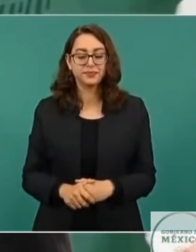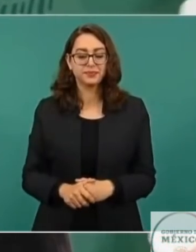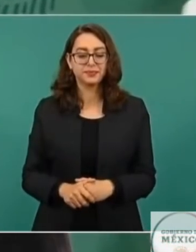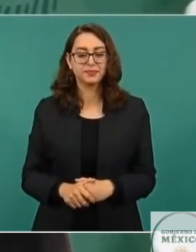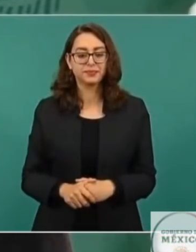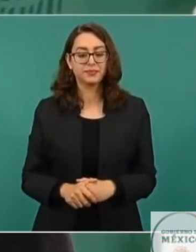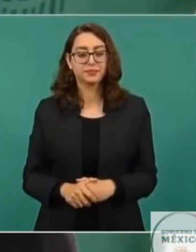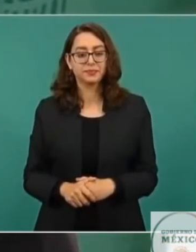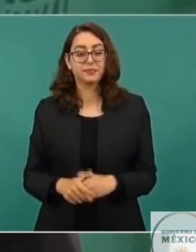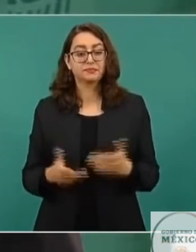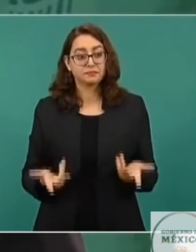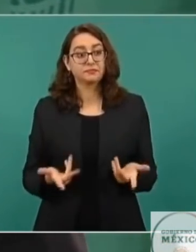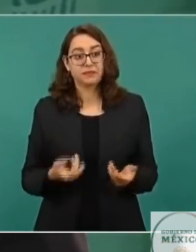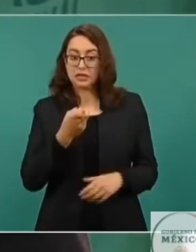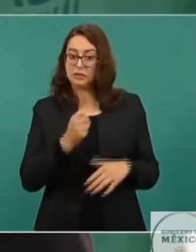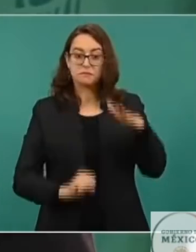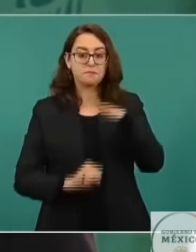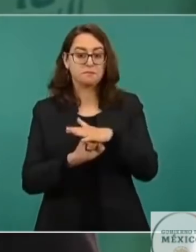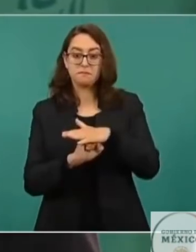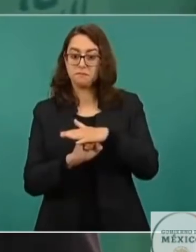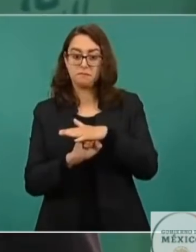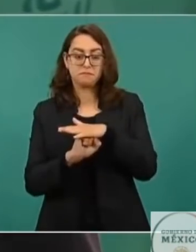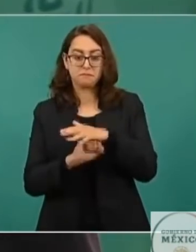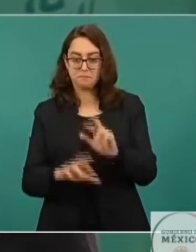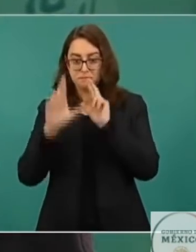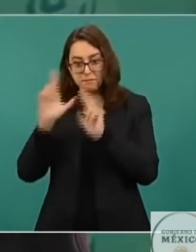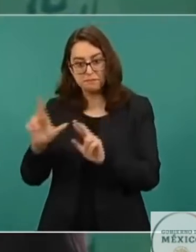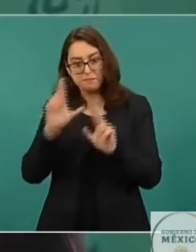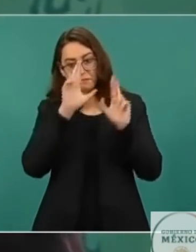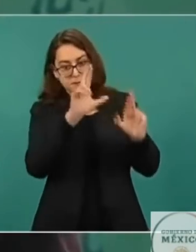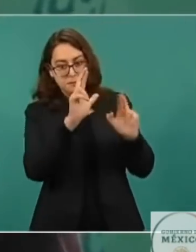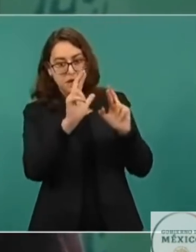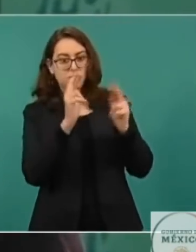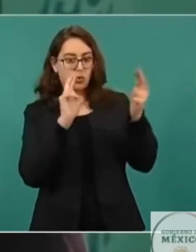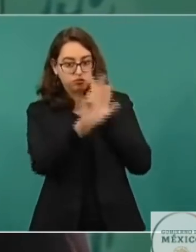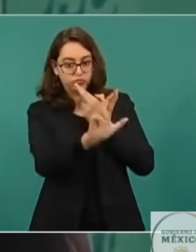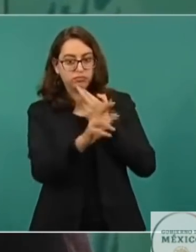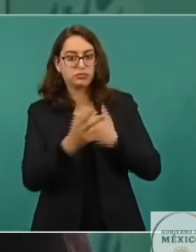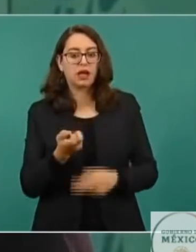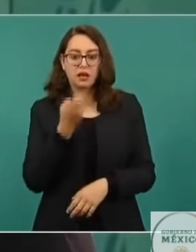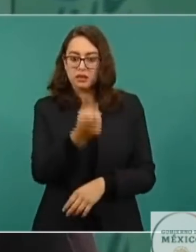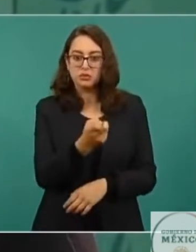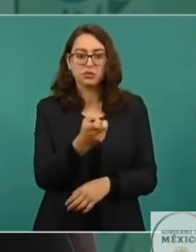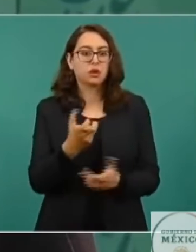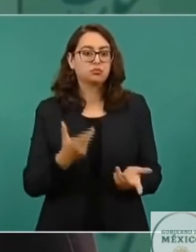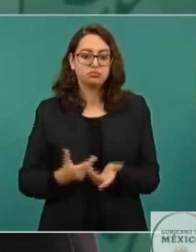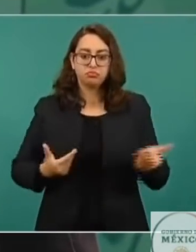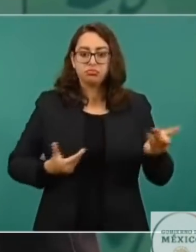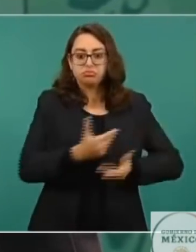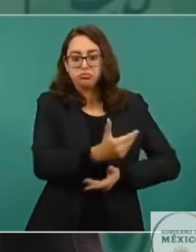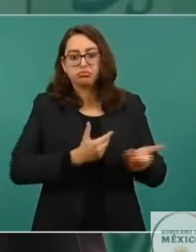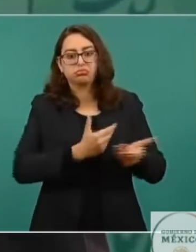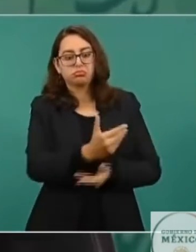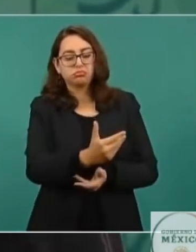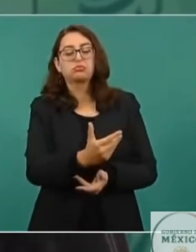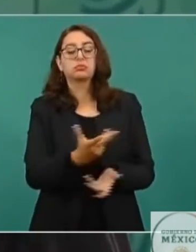porque eso es lo básico, el respeto mutuo, y eso lo hemos tenido de parte del gobierno